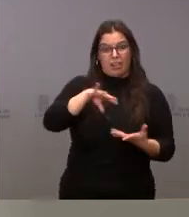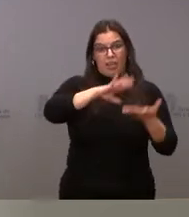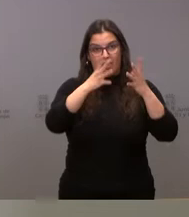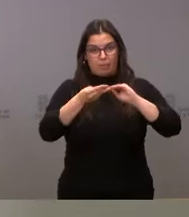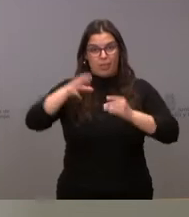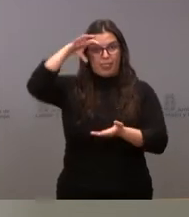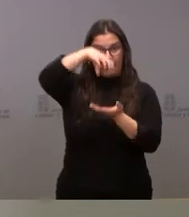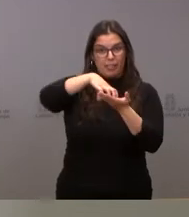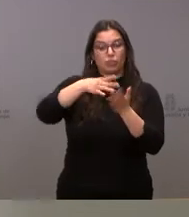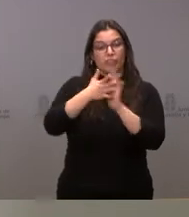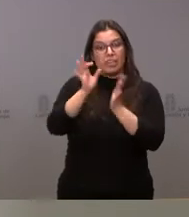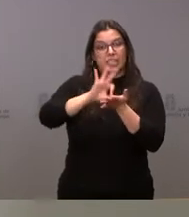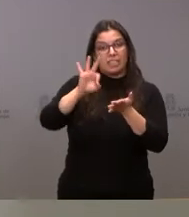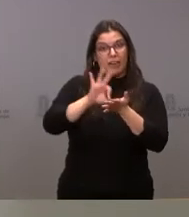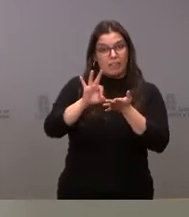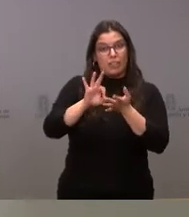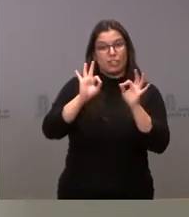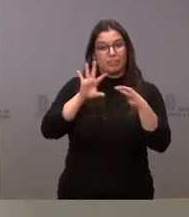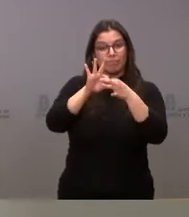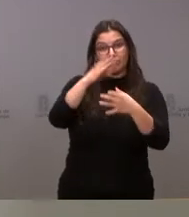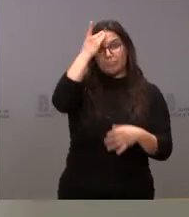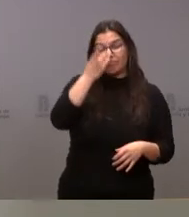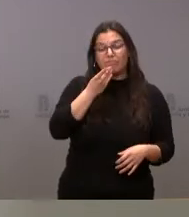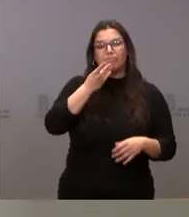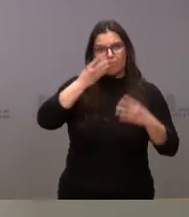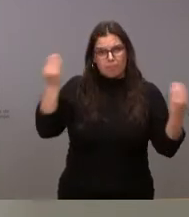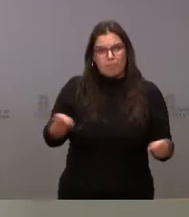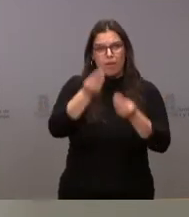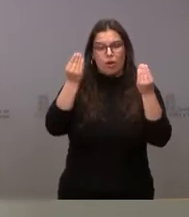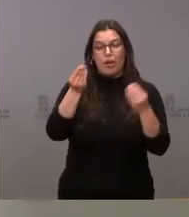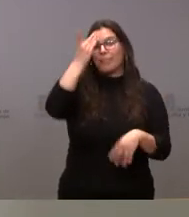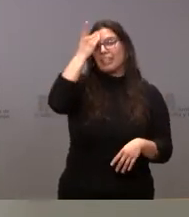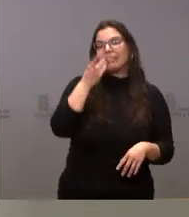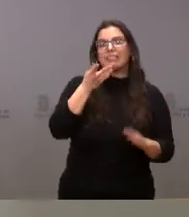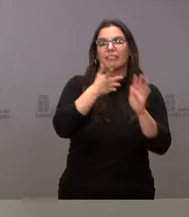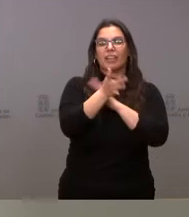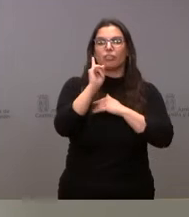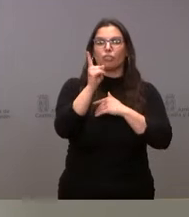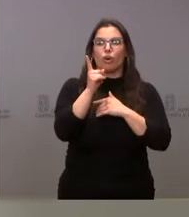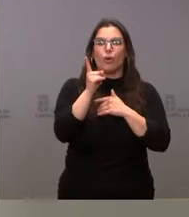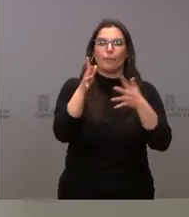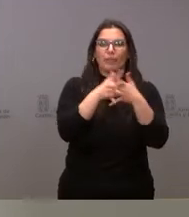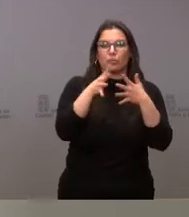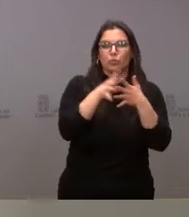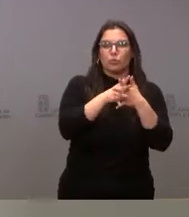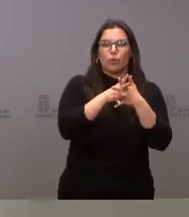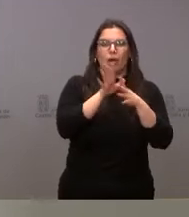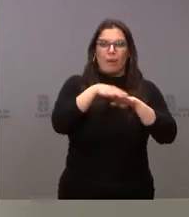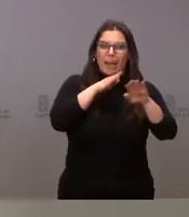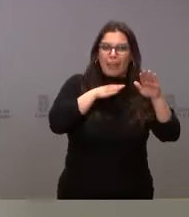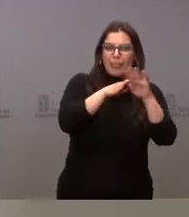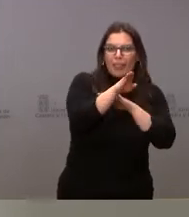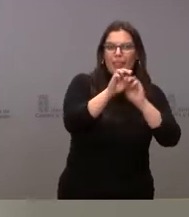también mejorar servicios en digitalización. La digitalización no es solo infraestructuras de todo tipo para acceder